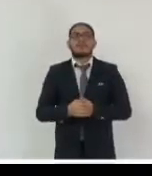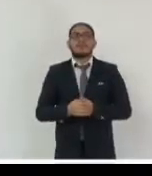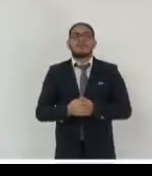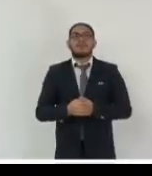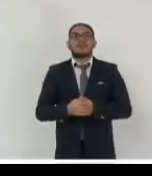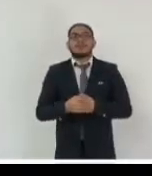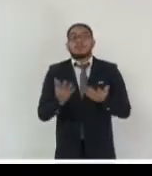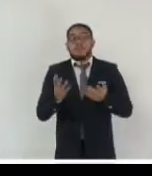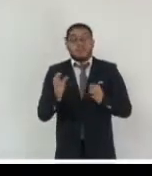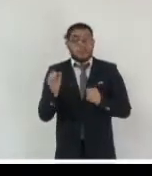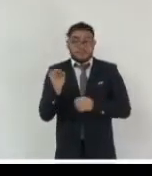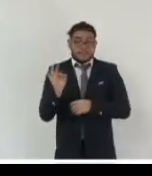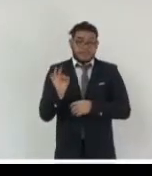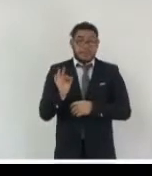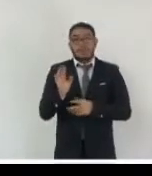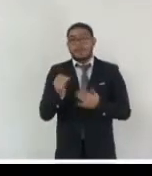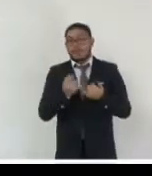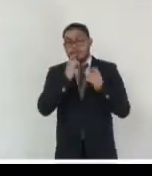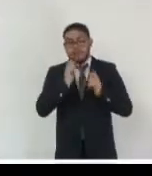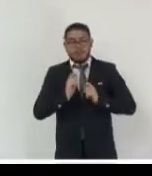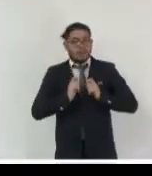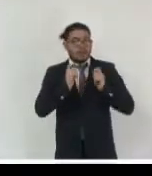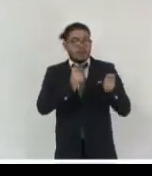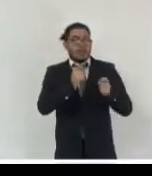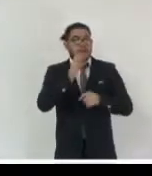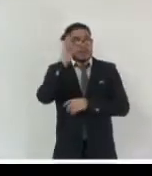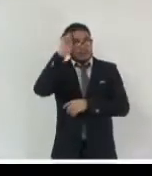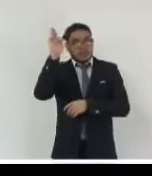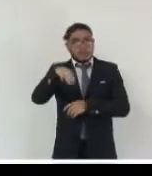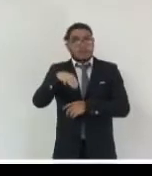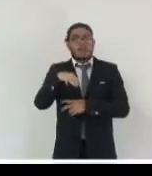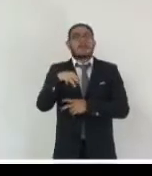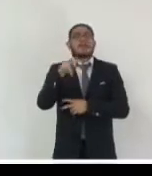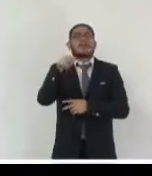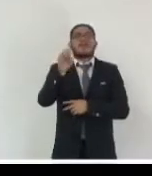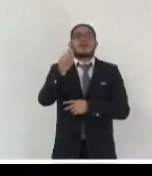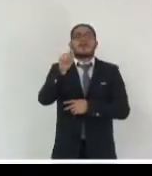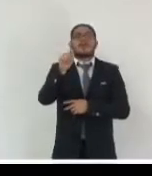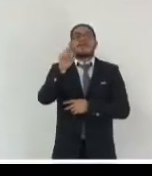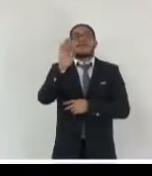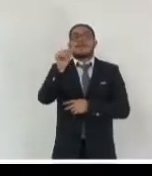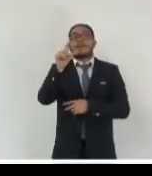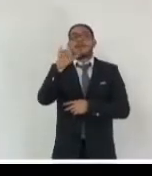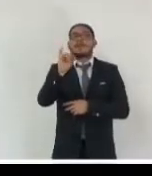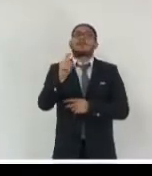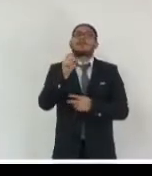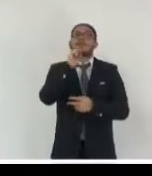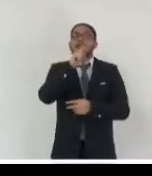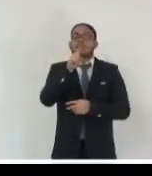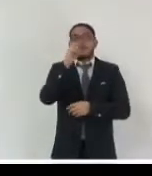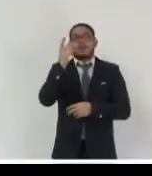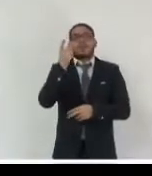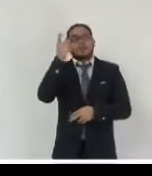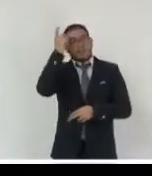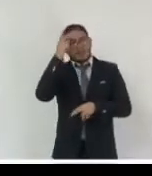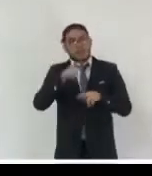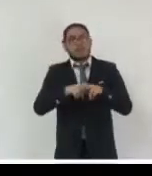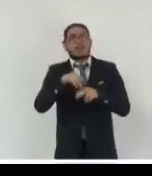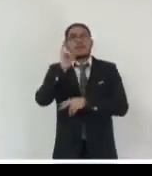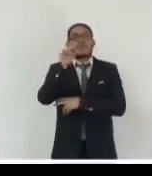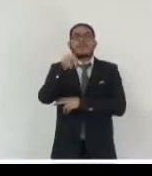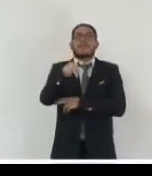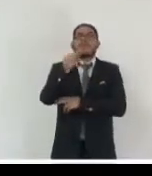Sin más preámbulo, es momento de ceder el uso de la voz a la maestra Neftali Lisset Aro Vázquez, directora de archivo y gestión documental del Infoen,